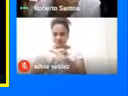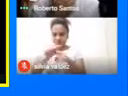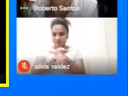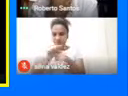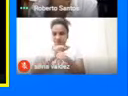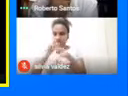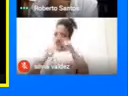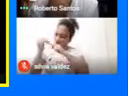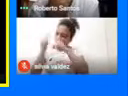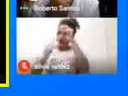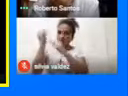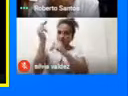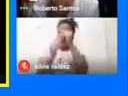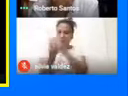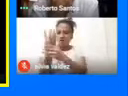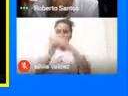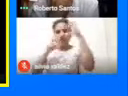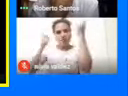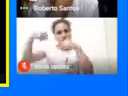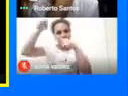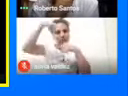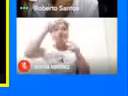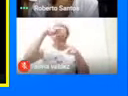la construcción Del producto turístico